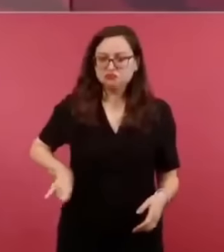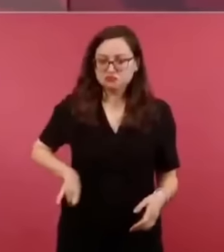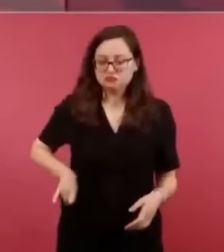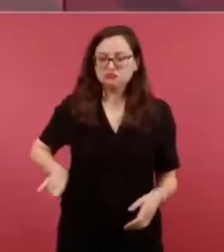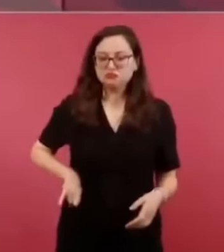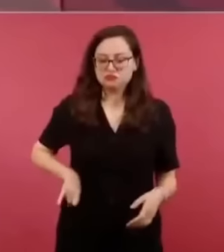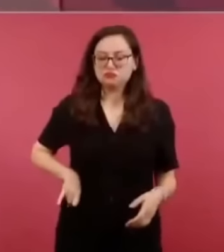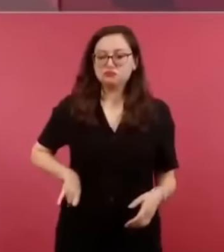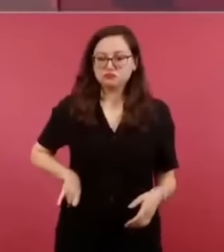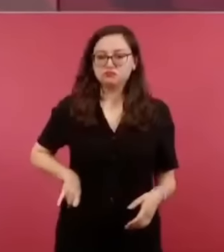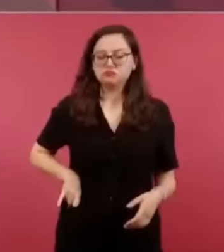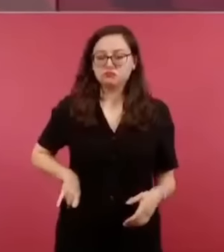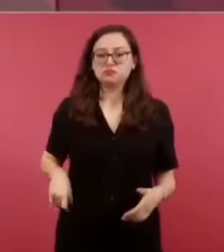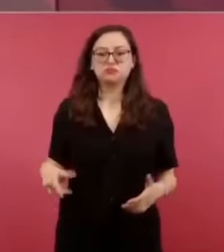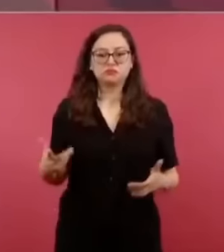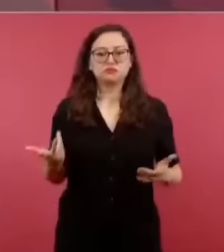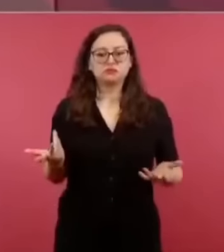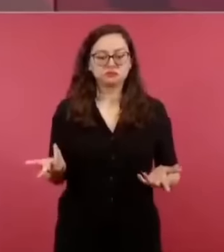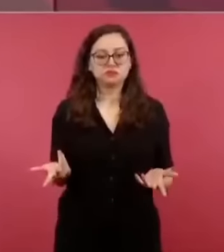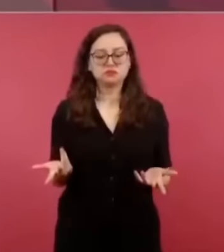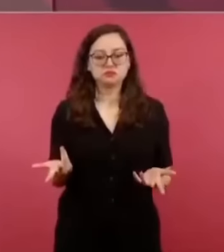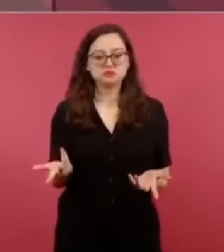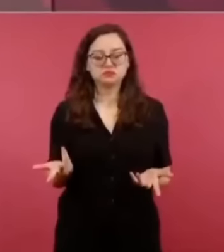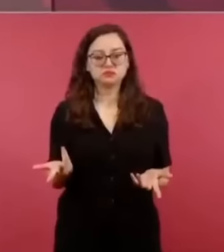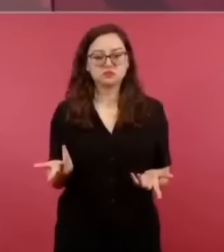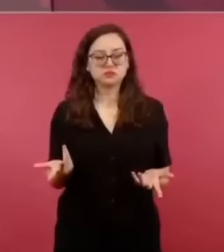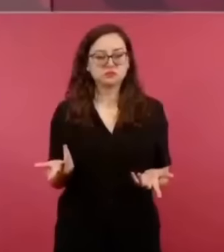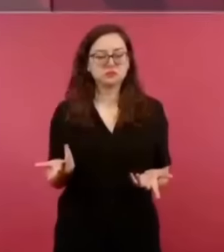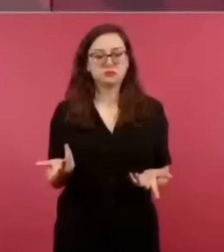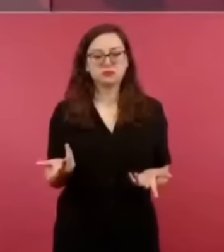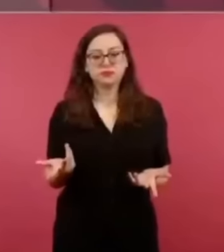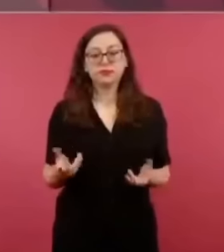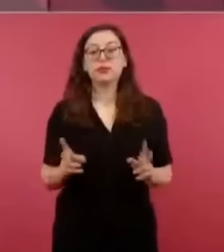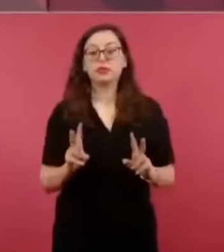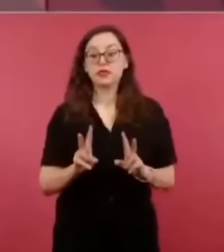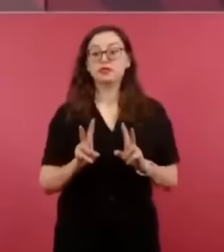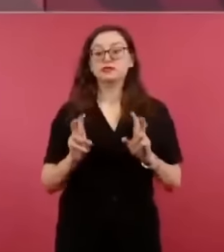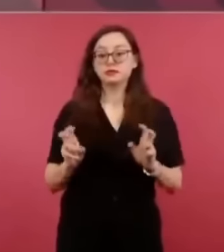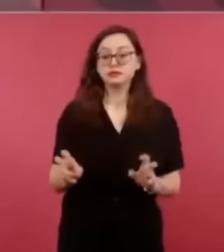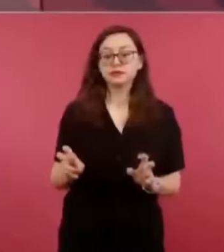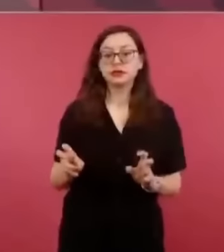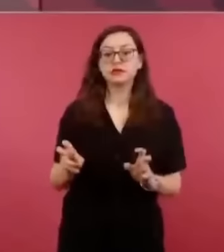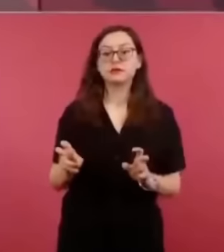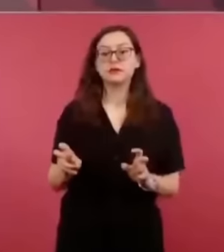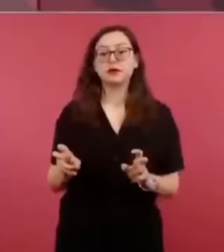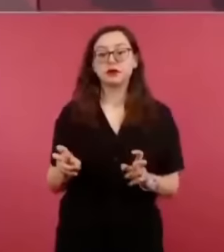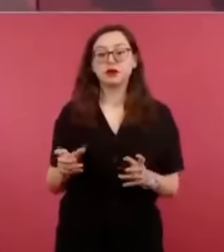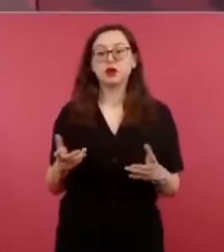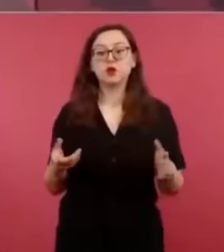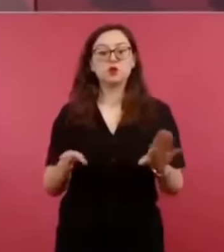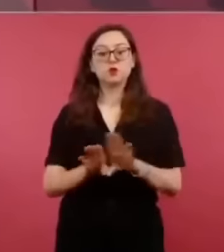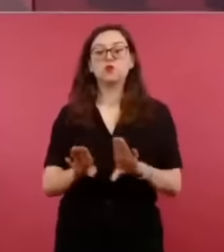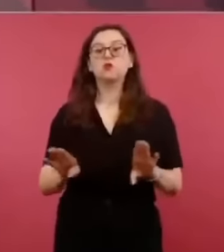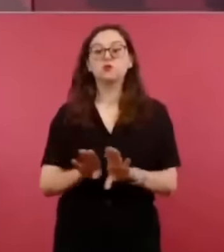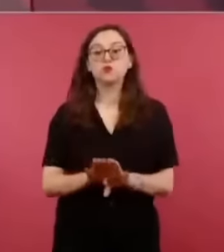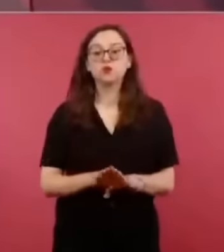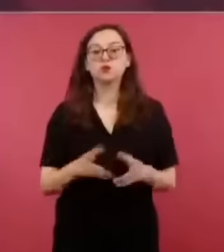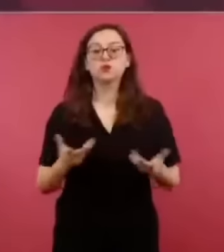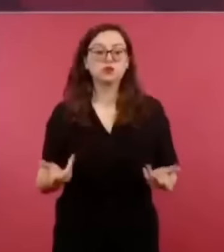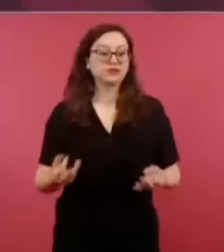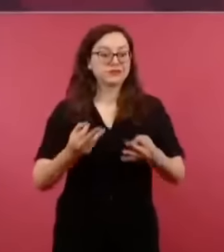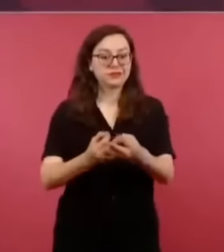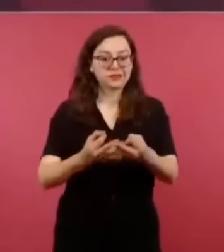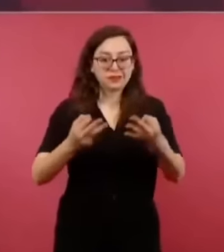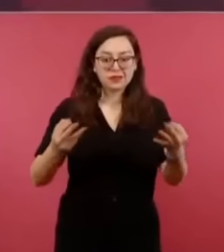da sobre el acaparamiento de la tierra y del capital